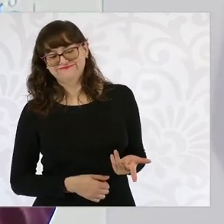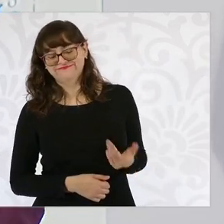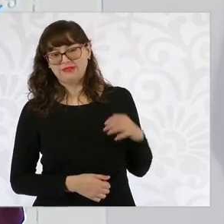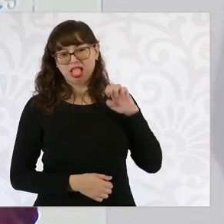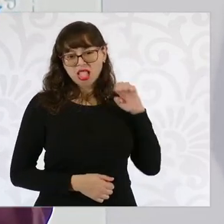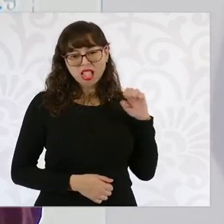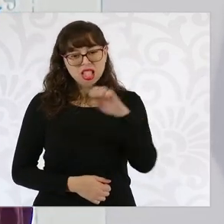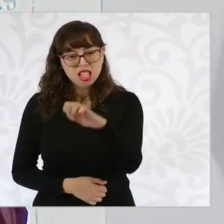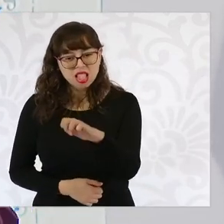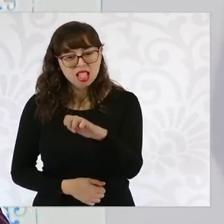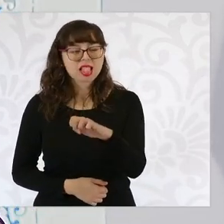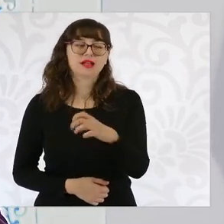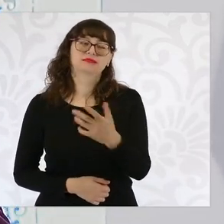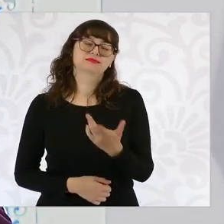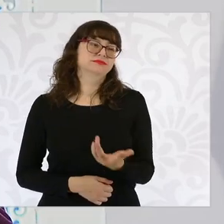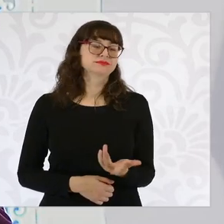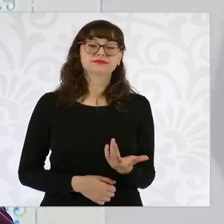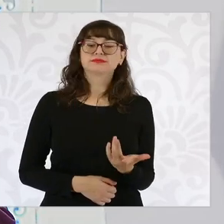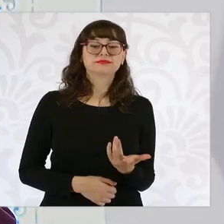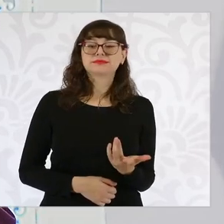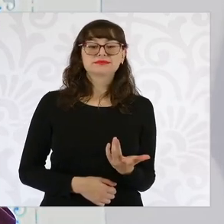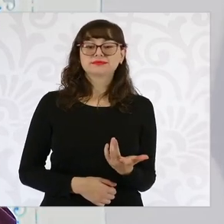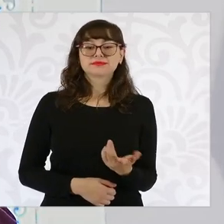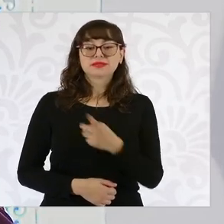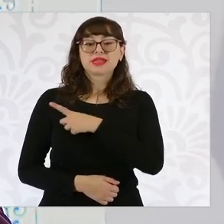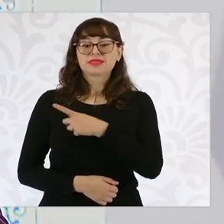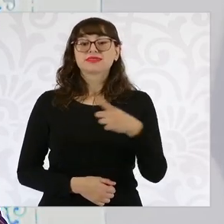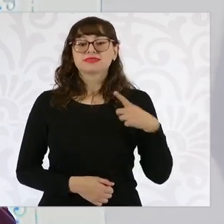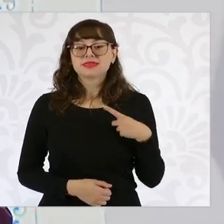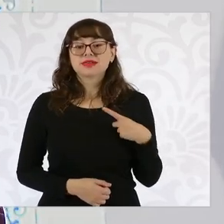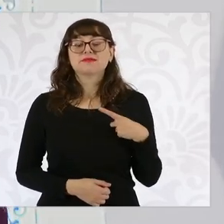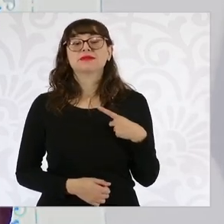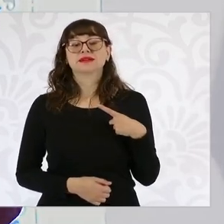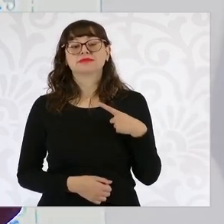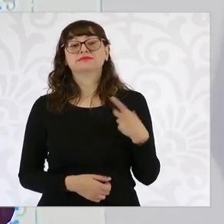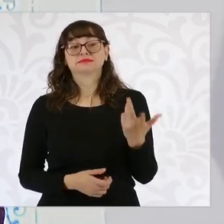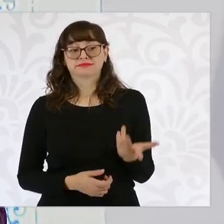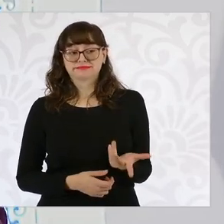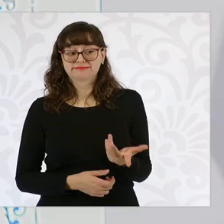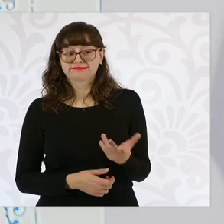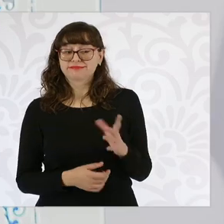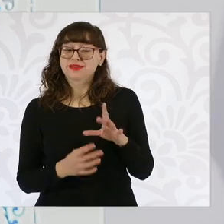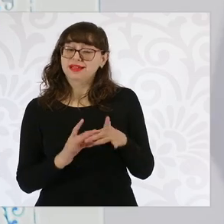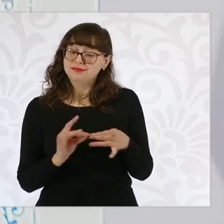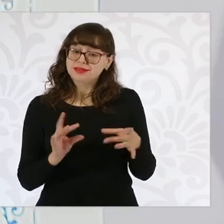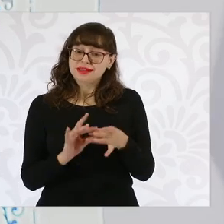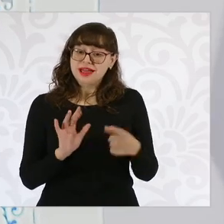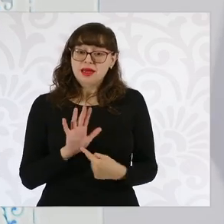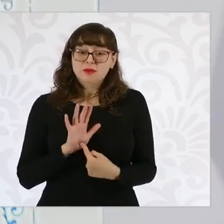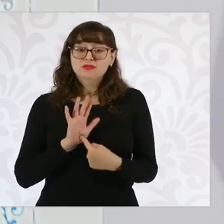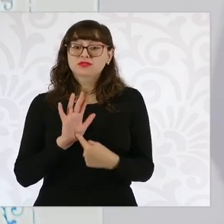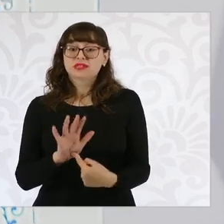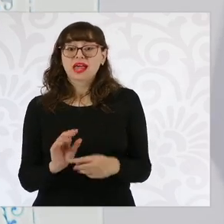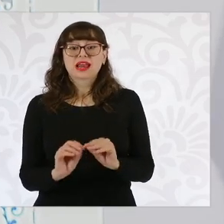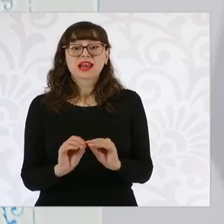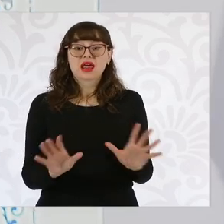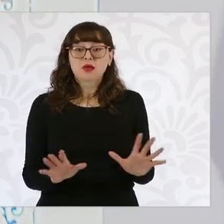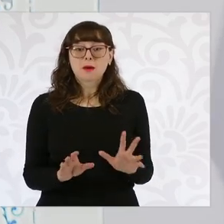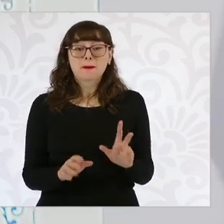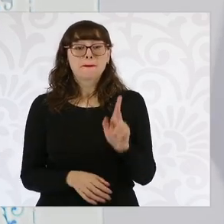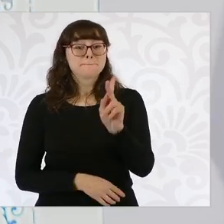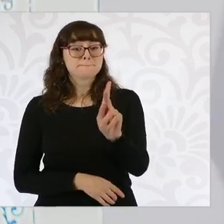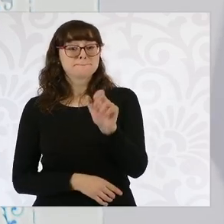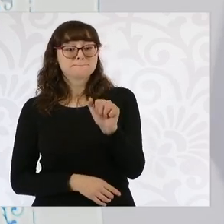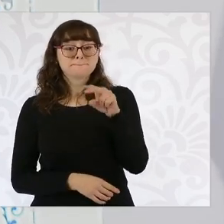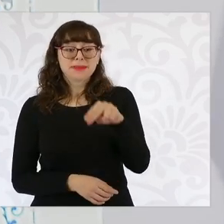que quede muy claro que en este caso Acción Nacional votó en contra de los programas sociales